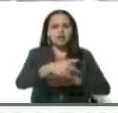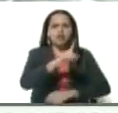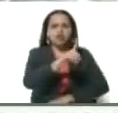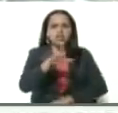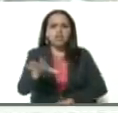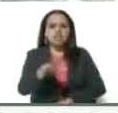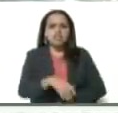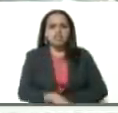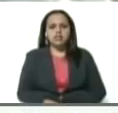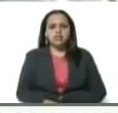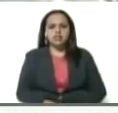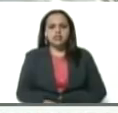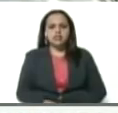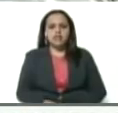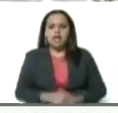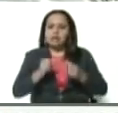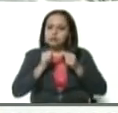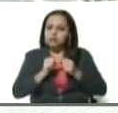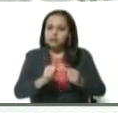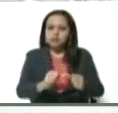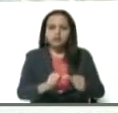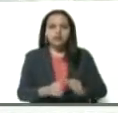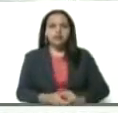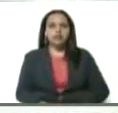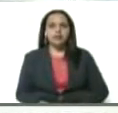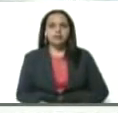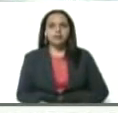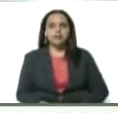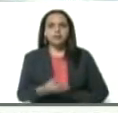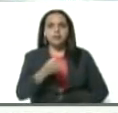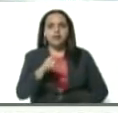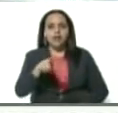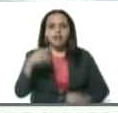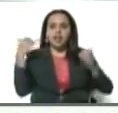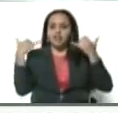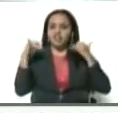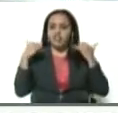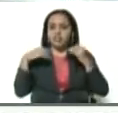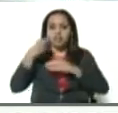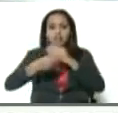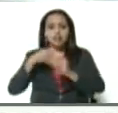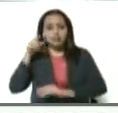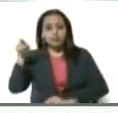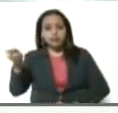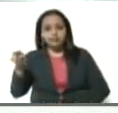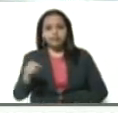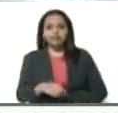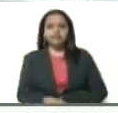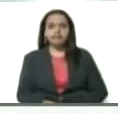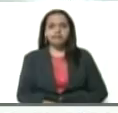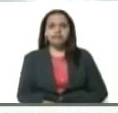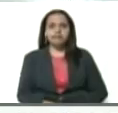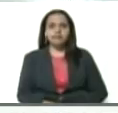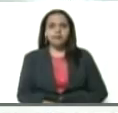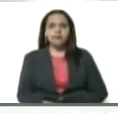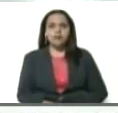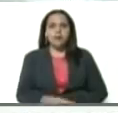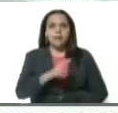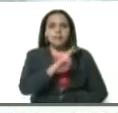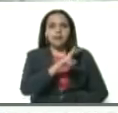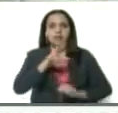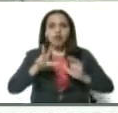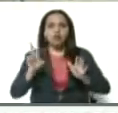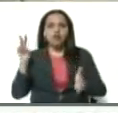De la carretera Panamericana. Sigue sacando casos. Esta fiesta que hubo ahí. Veintiocho casos de